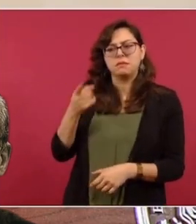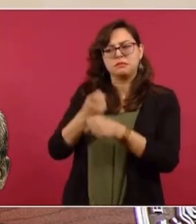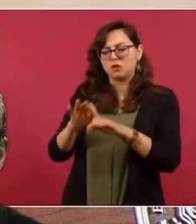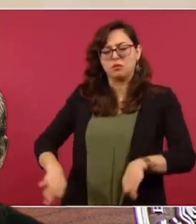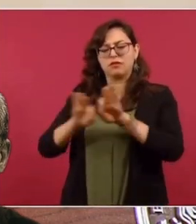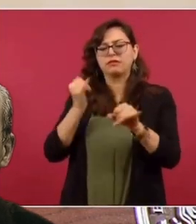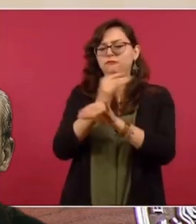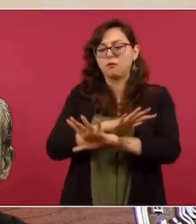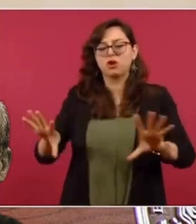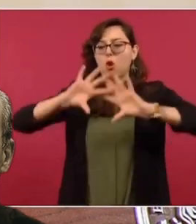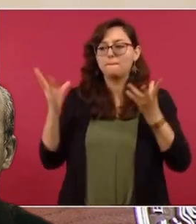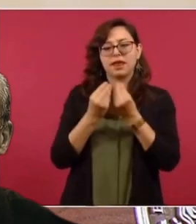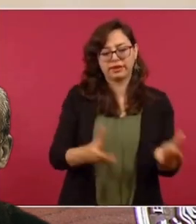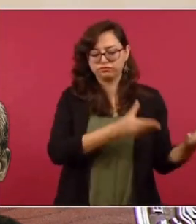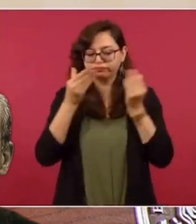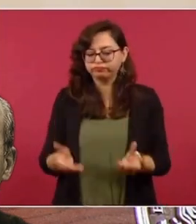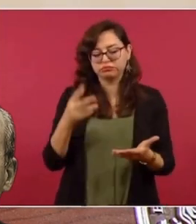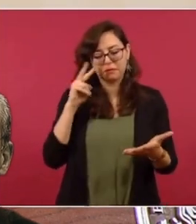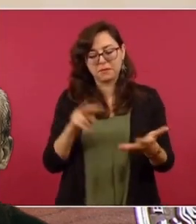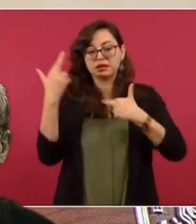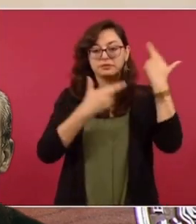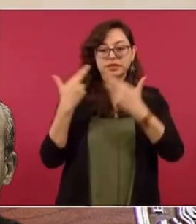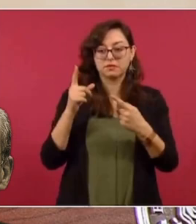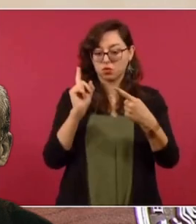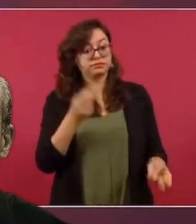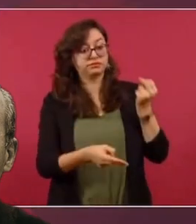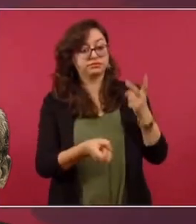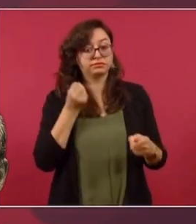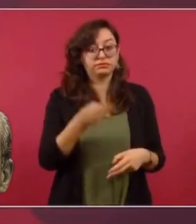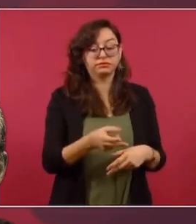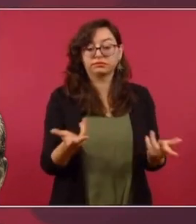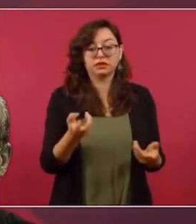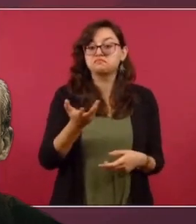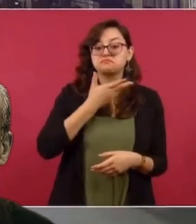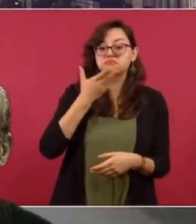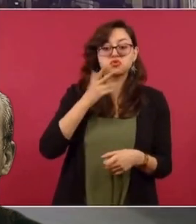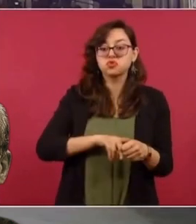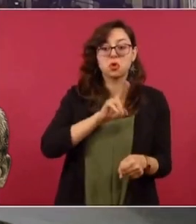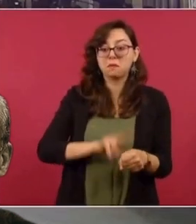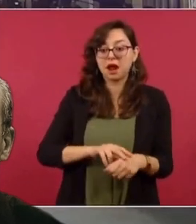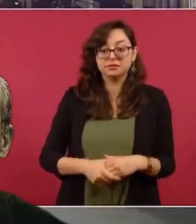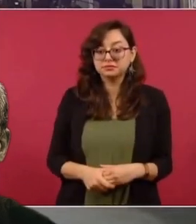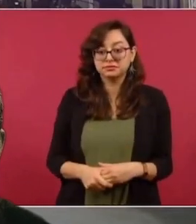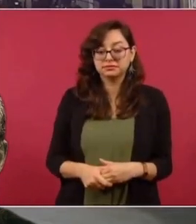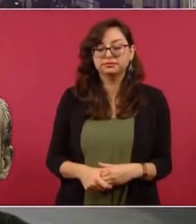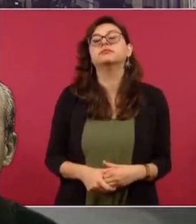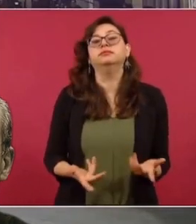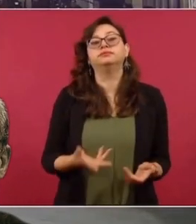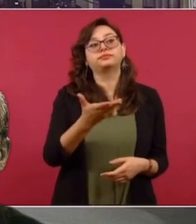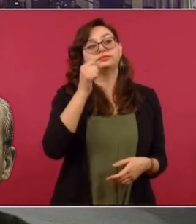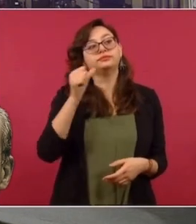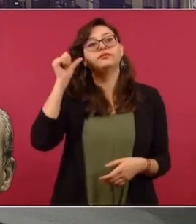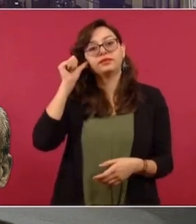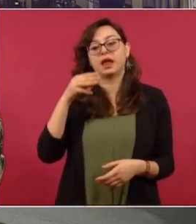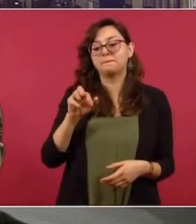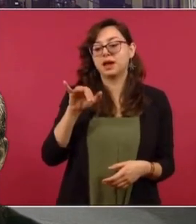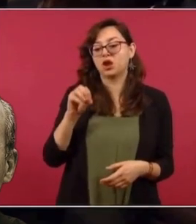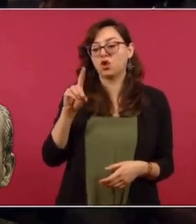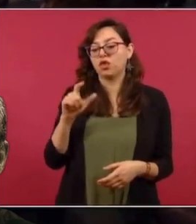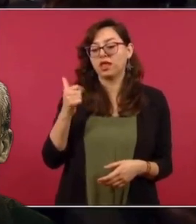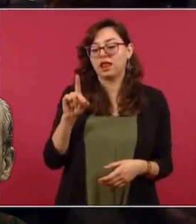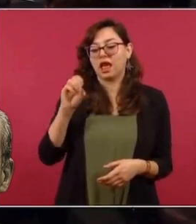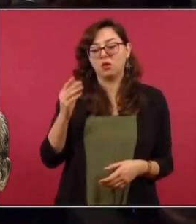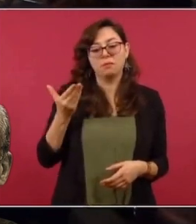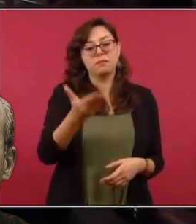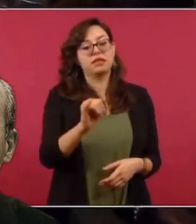elementos y pensar en el bien del país. Respecto a eso, ayer también Mario Delgado anuncia que Morena pedirá al INE que le quite el registro al PAN por